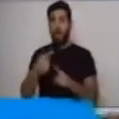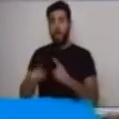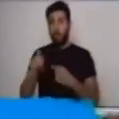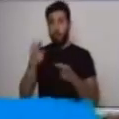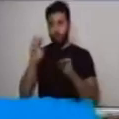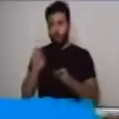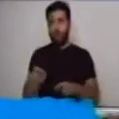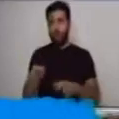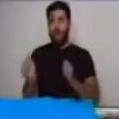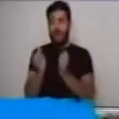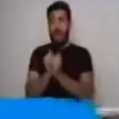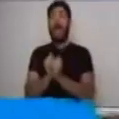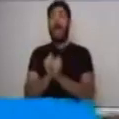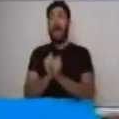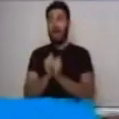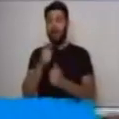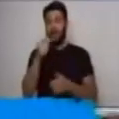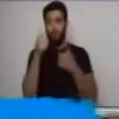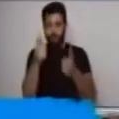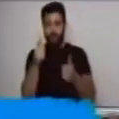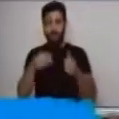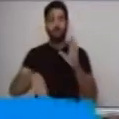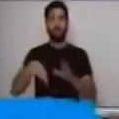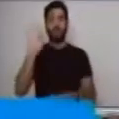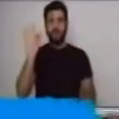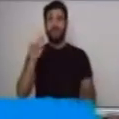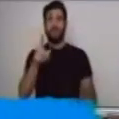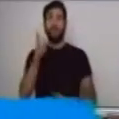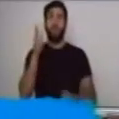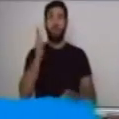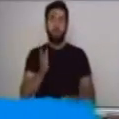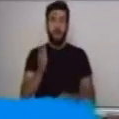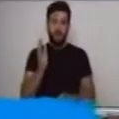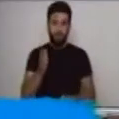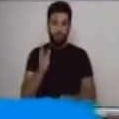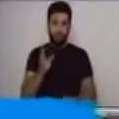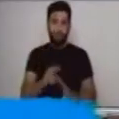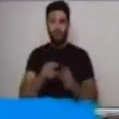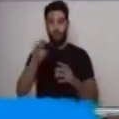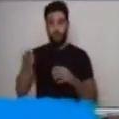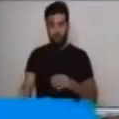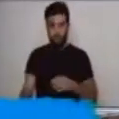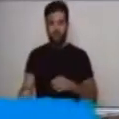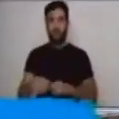Muy bien. Has acertado nuevamente. Es un perro.